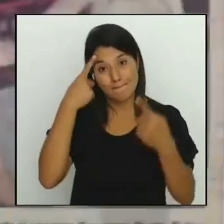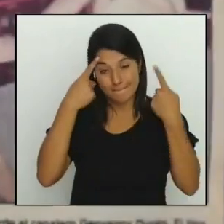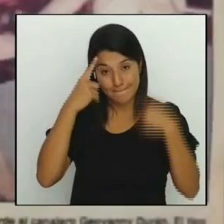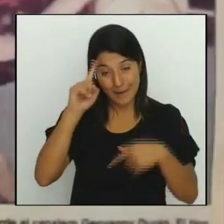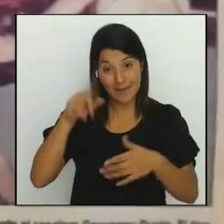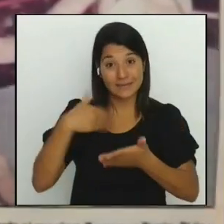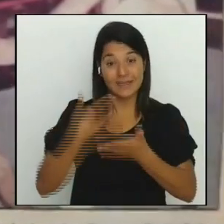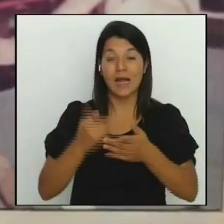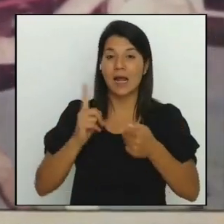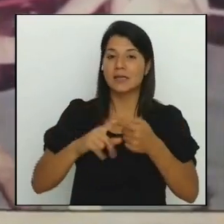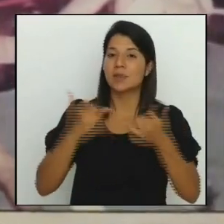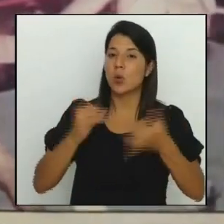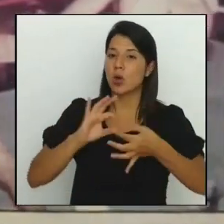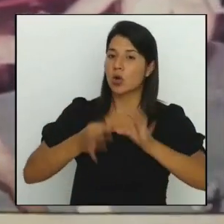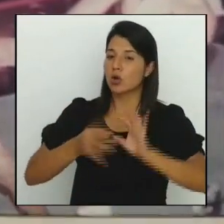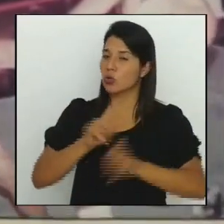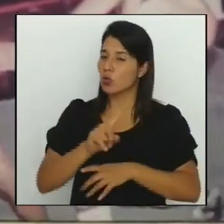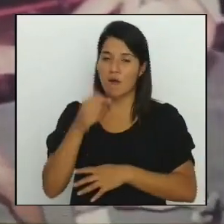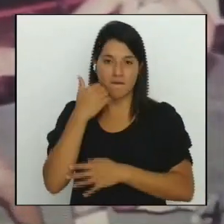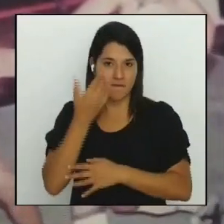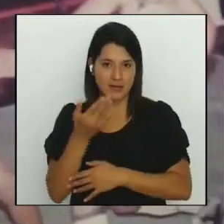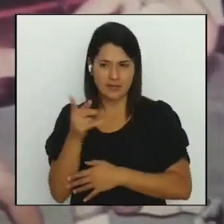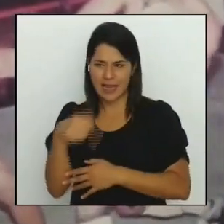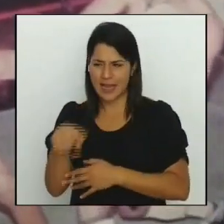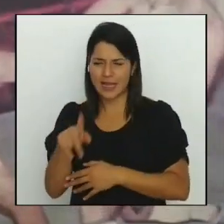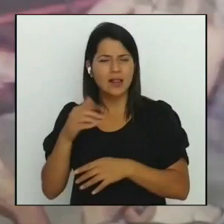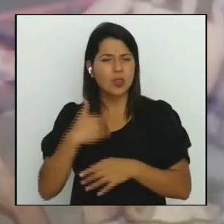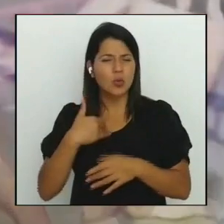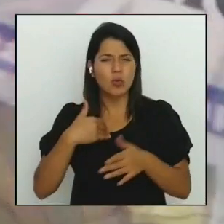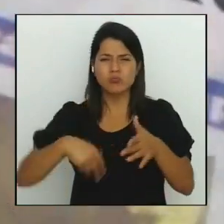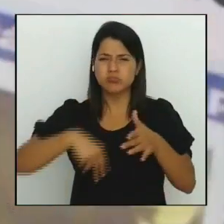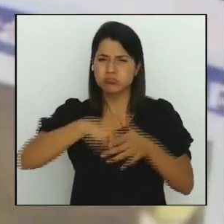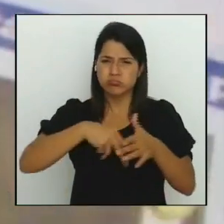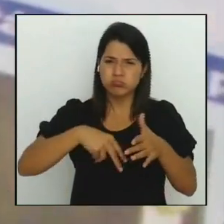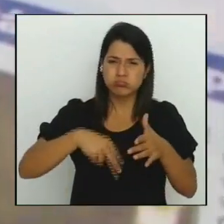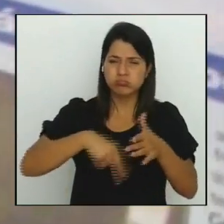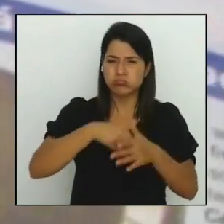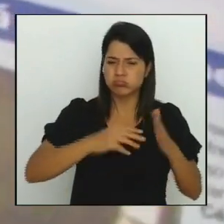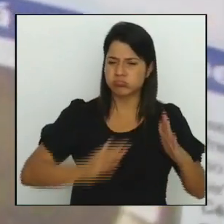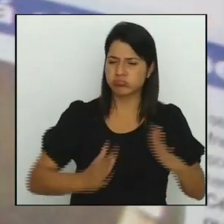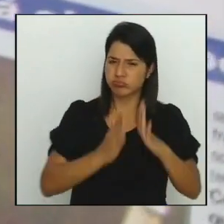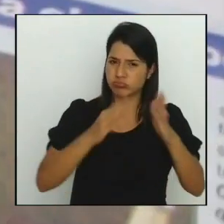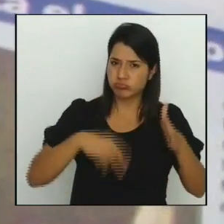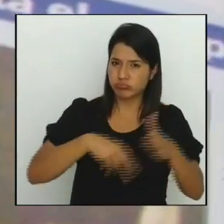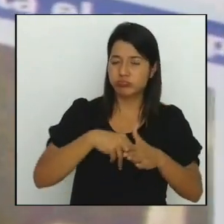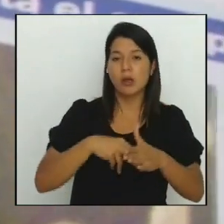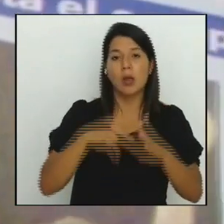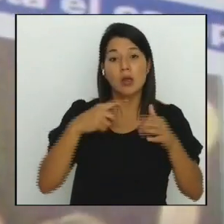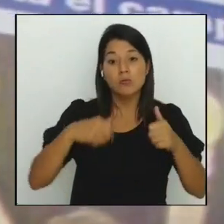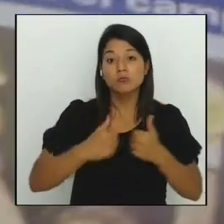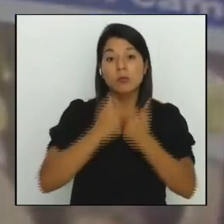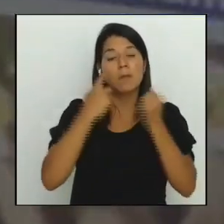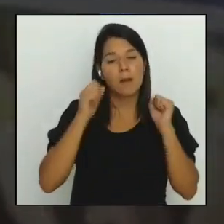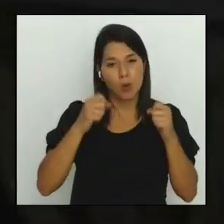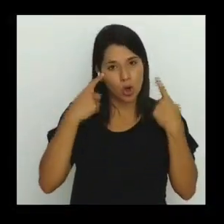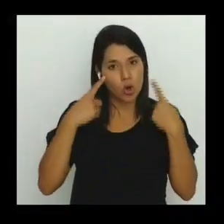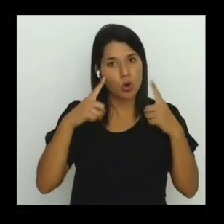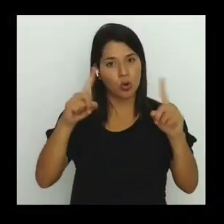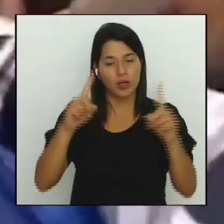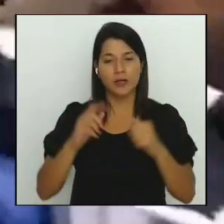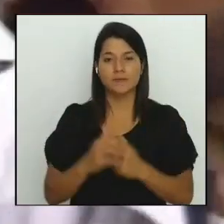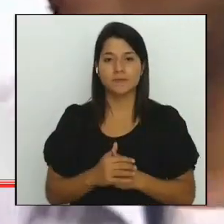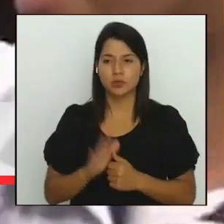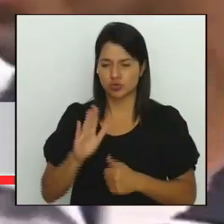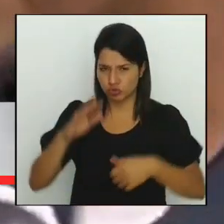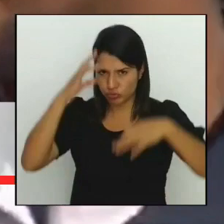modesto Aranda tuvo que superar numerosos obstáculos y desafíos para llegar a la cima de su disciplina su determinación y